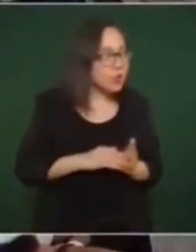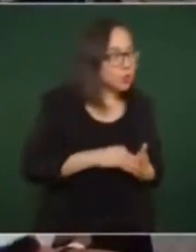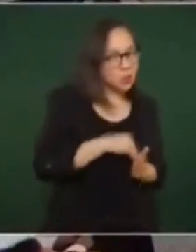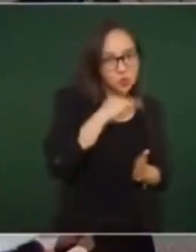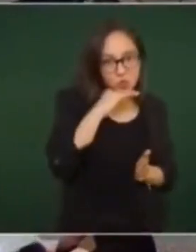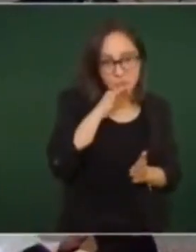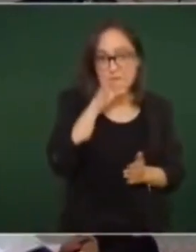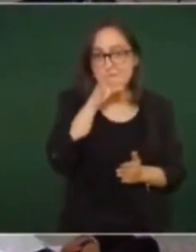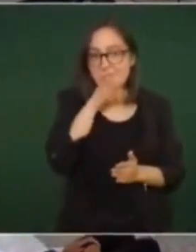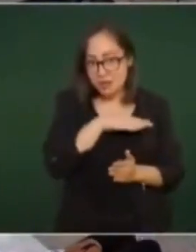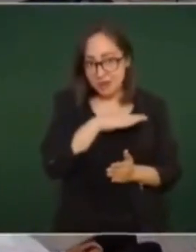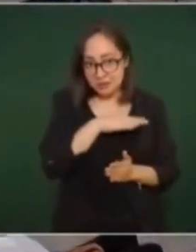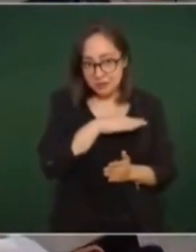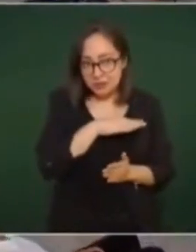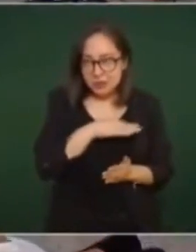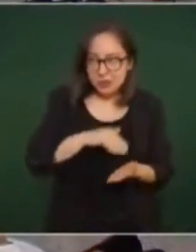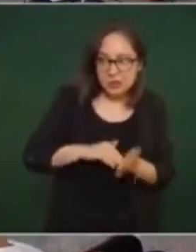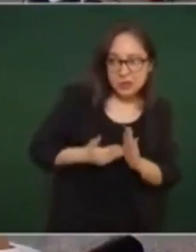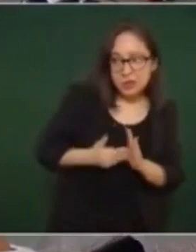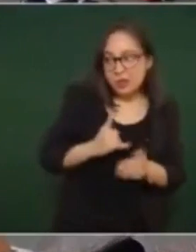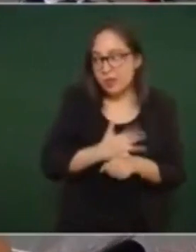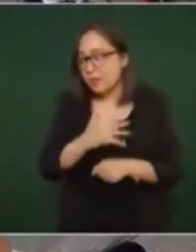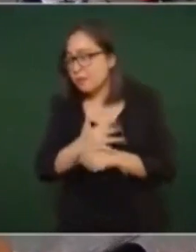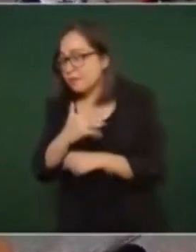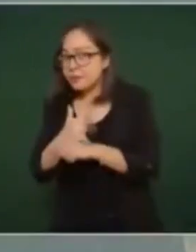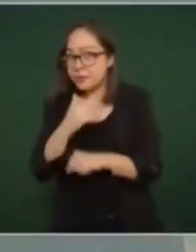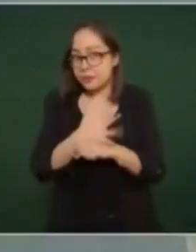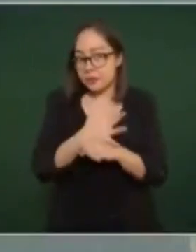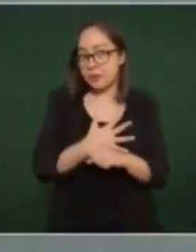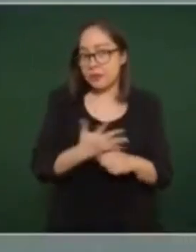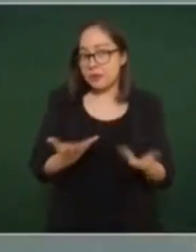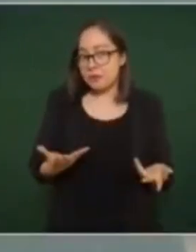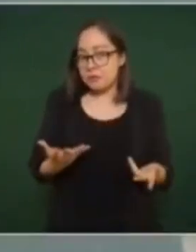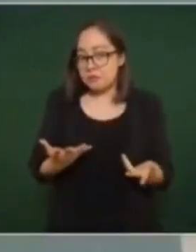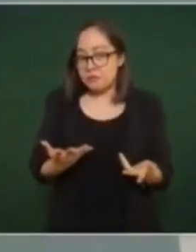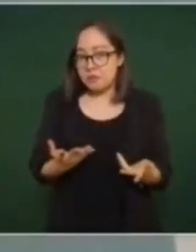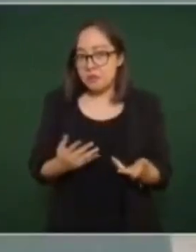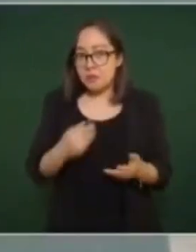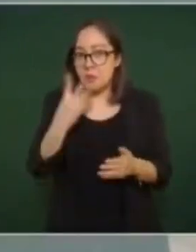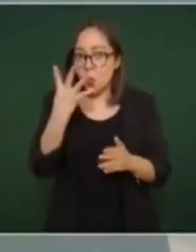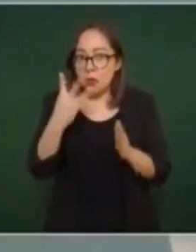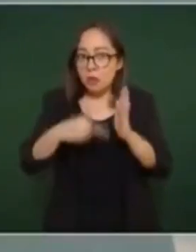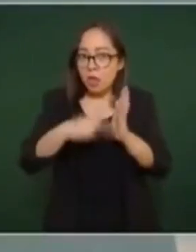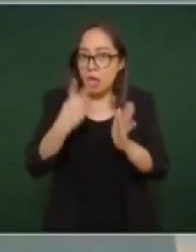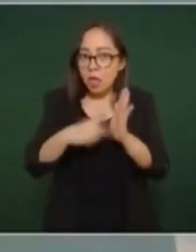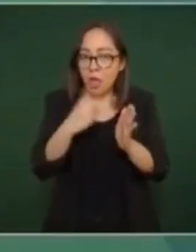ganan cuatro veces más.